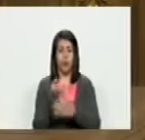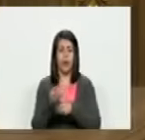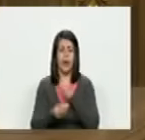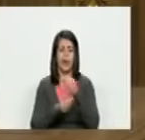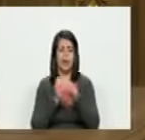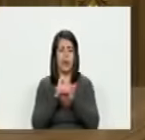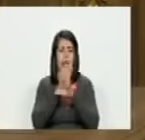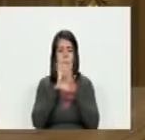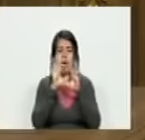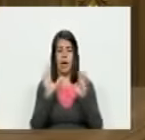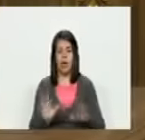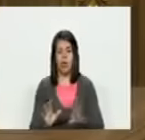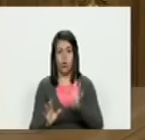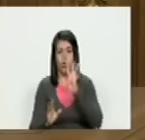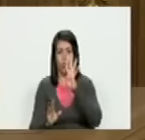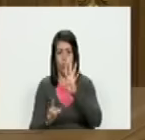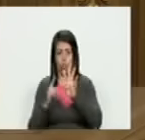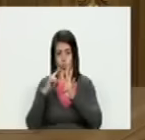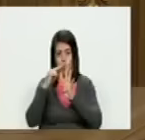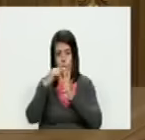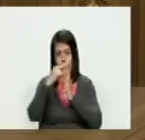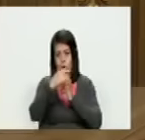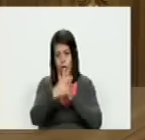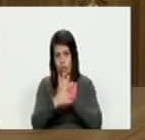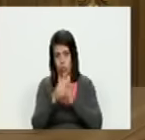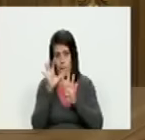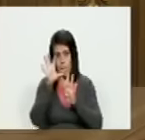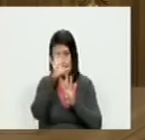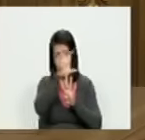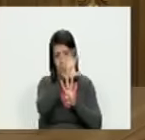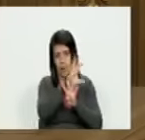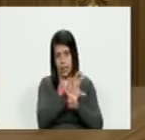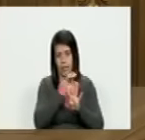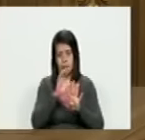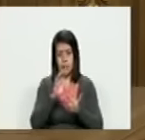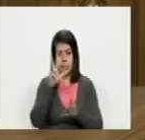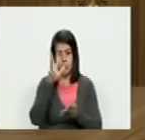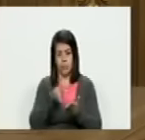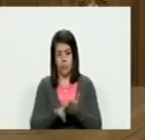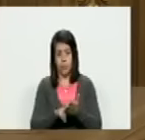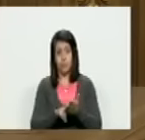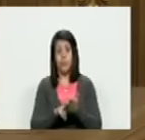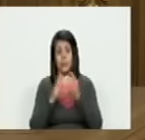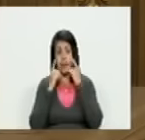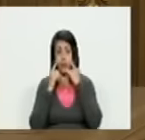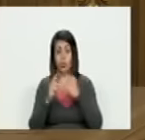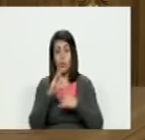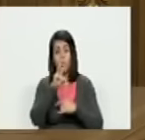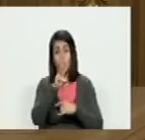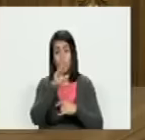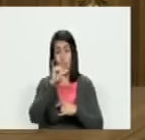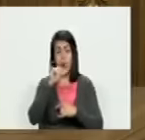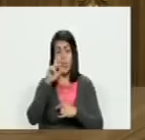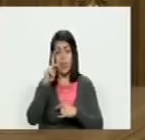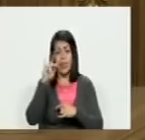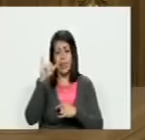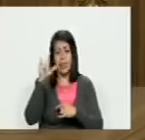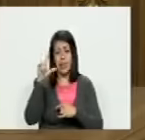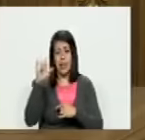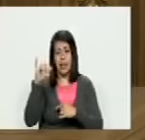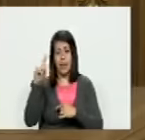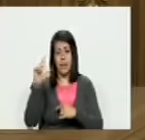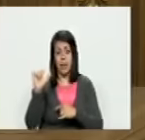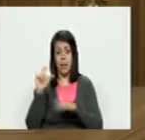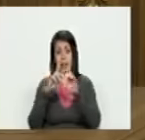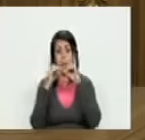poco pero quiero tengo cuatro países le podría poner 15 pero los cuatro países están probados con Wikileaks es el documento que uso un documento oficial del departamento